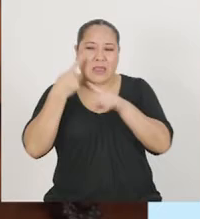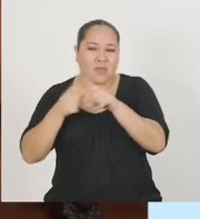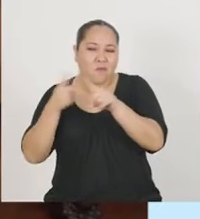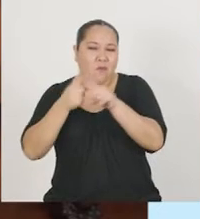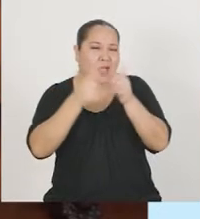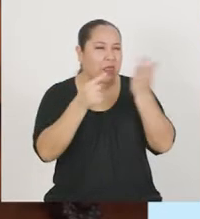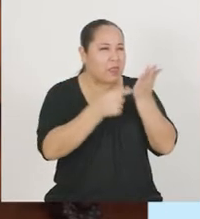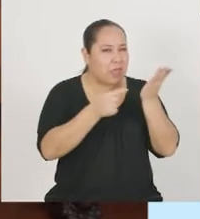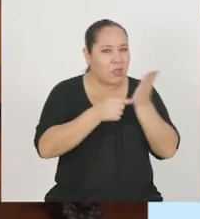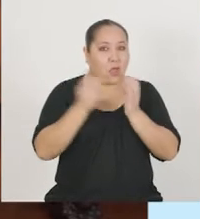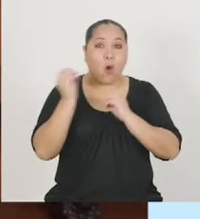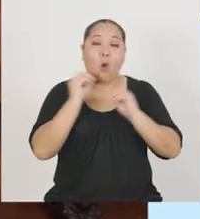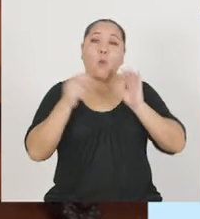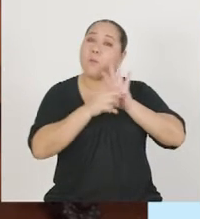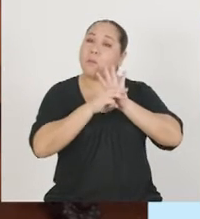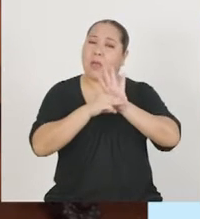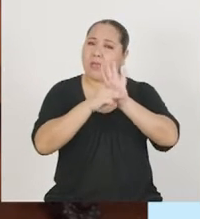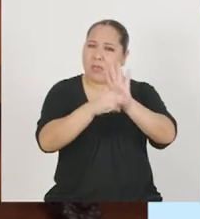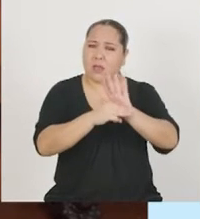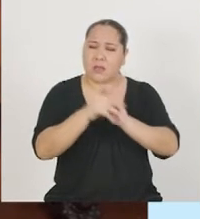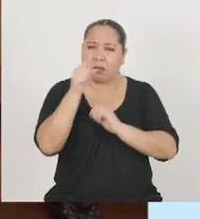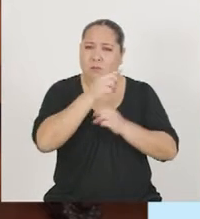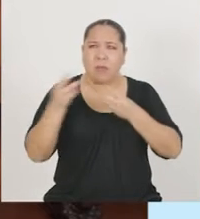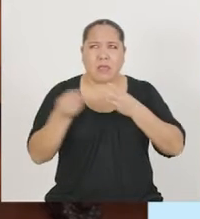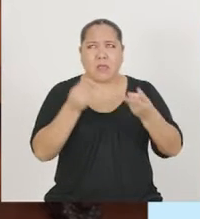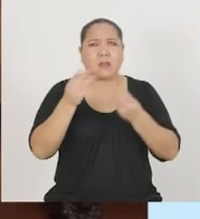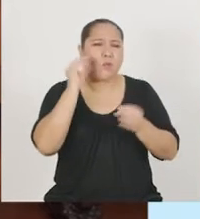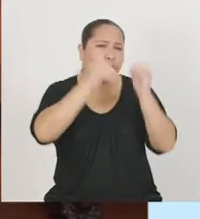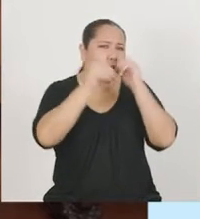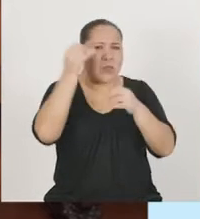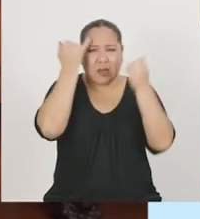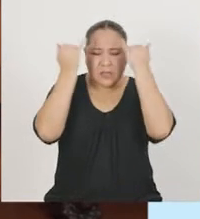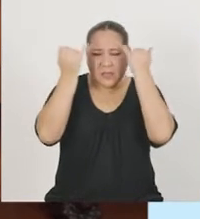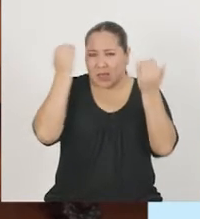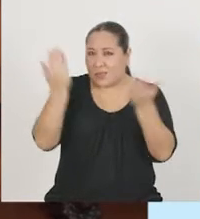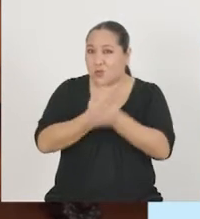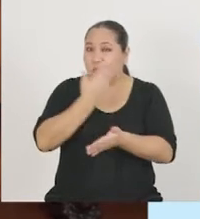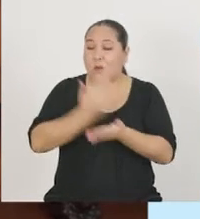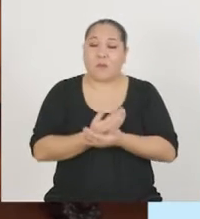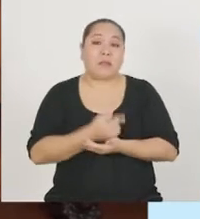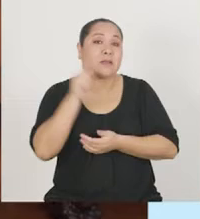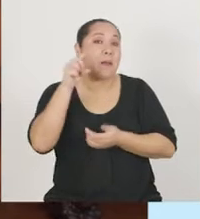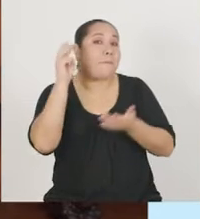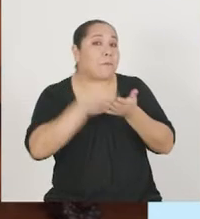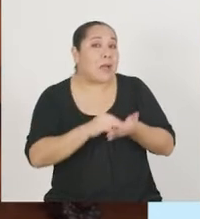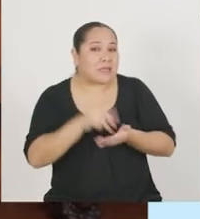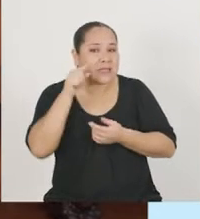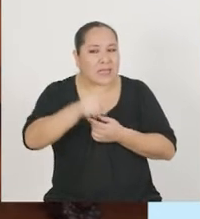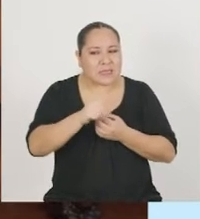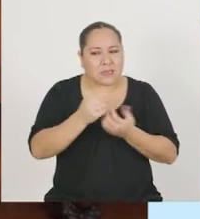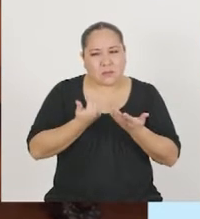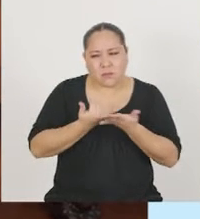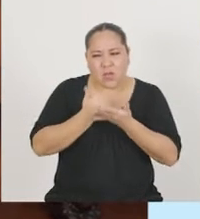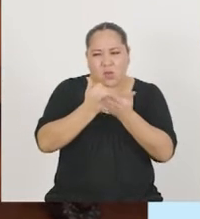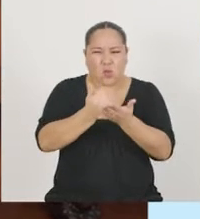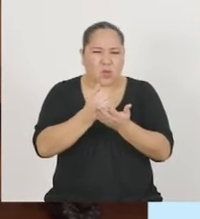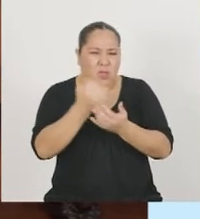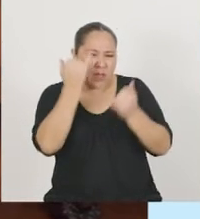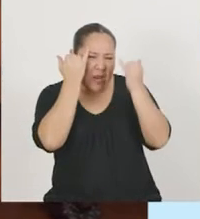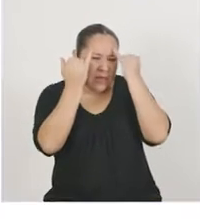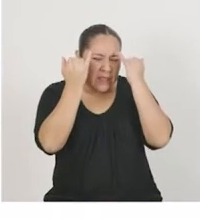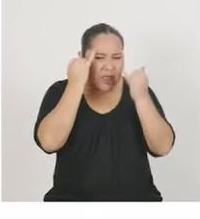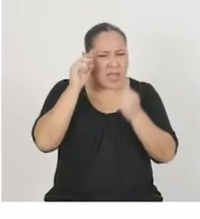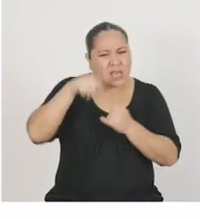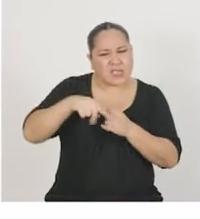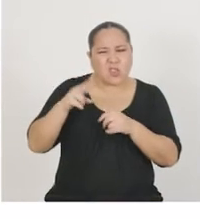metodologías que nos ayuden a producir muchas ideas, sobre todo aquellas que desafían las suposiciones o lo convencional.